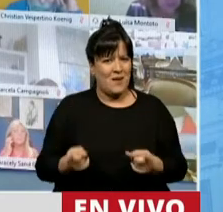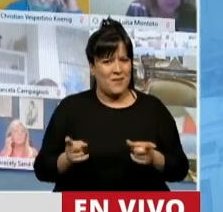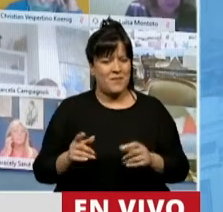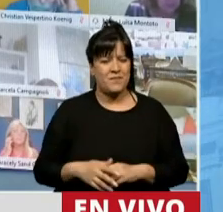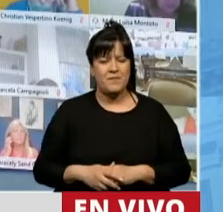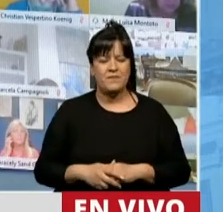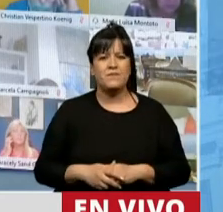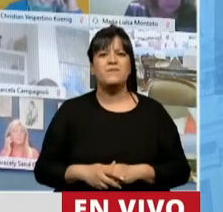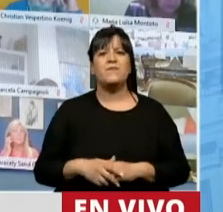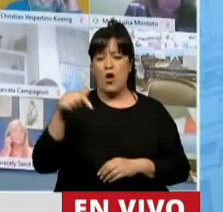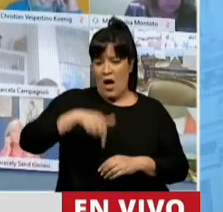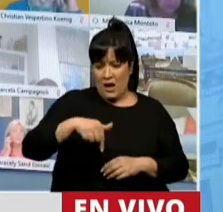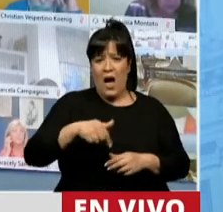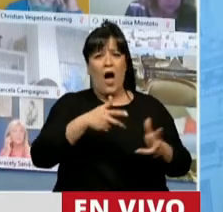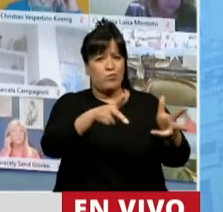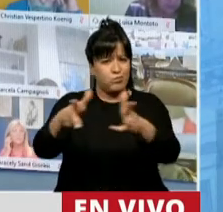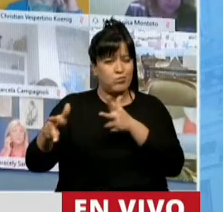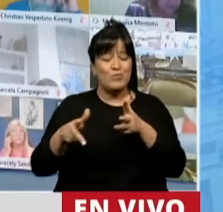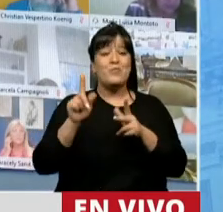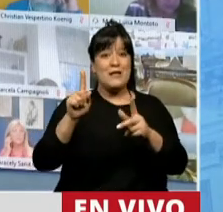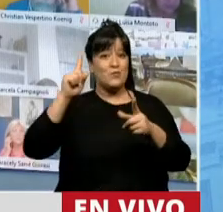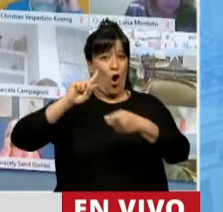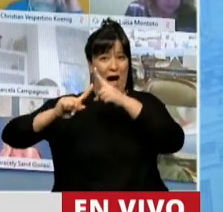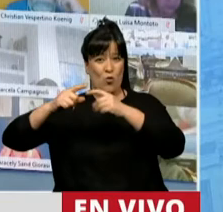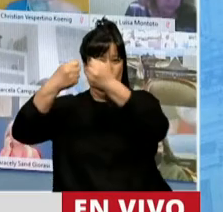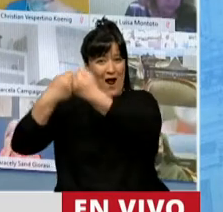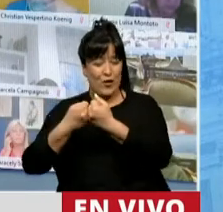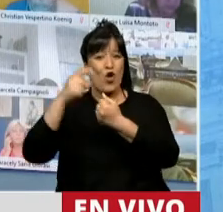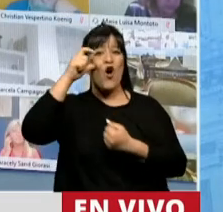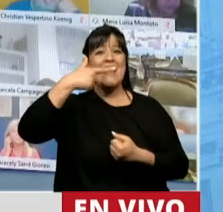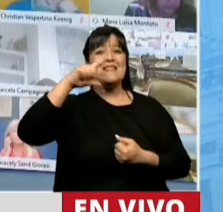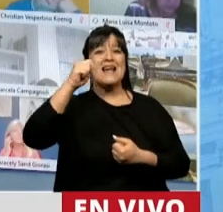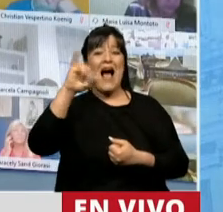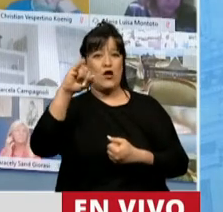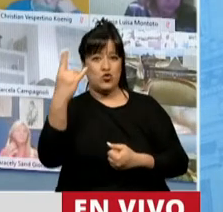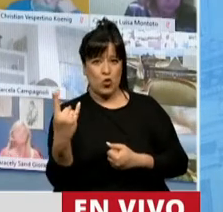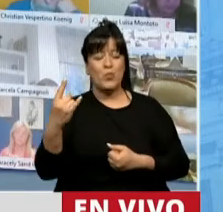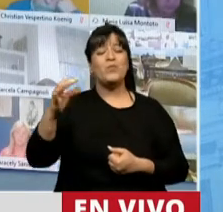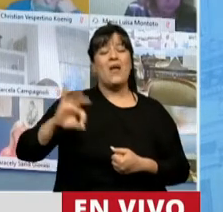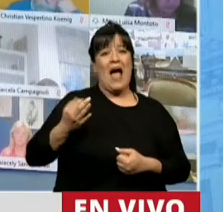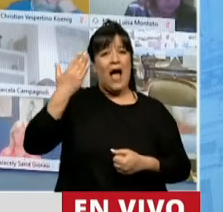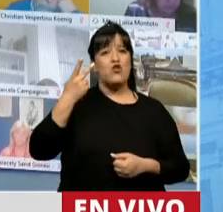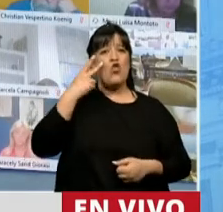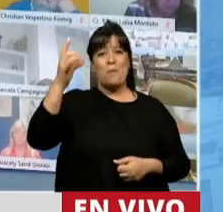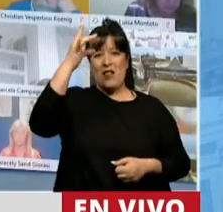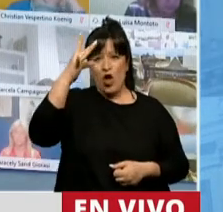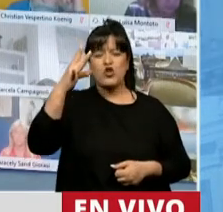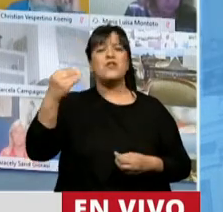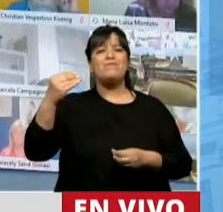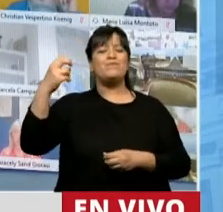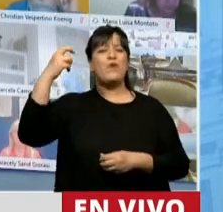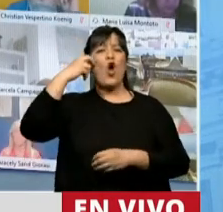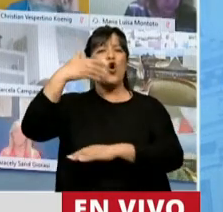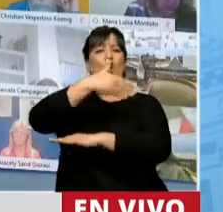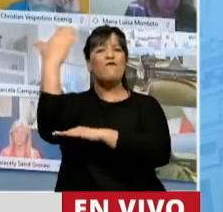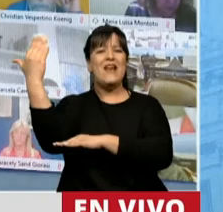Como se dijo aquí, Escazú se remonta al año 2012 luego de la conferencia de Río Más